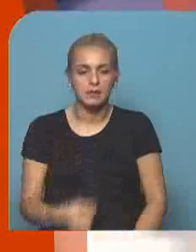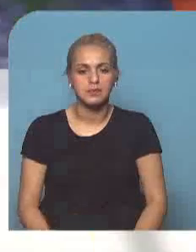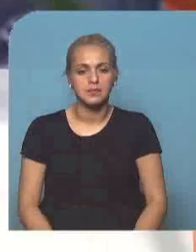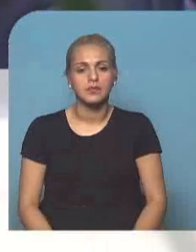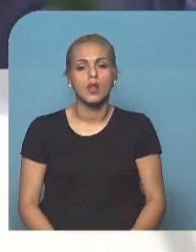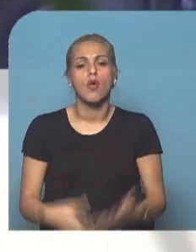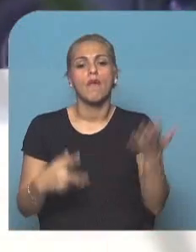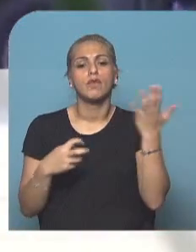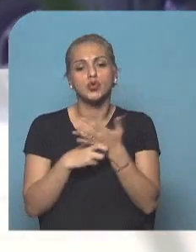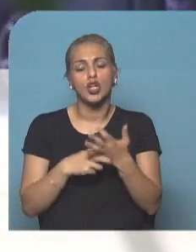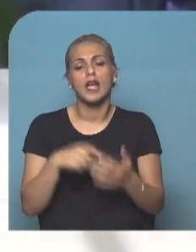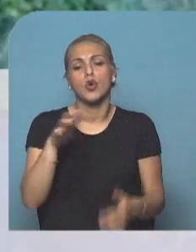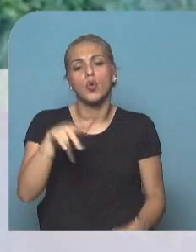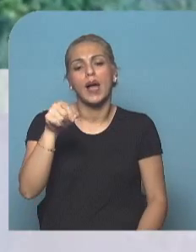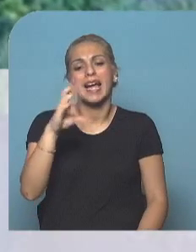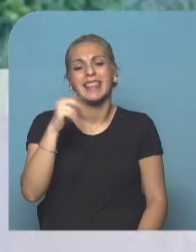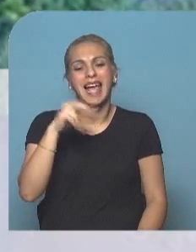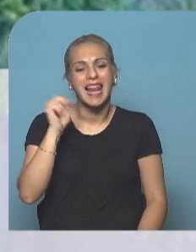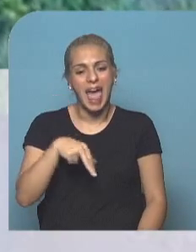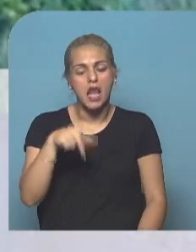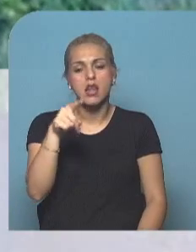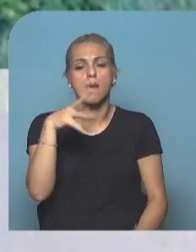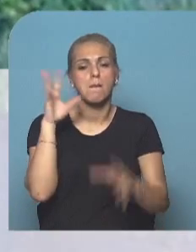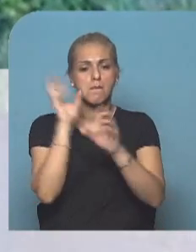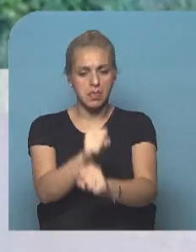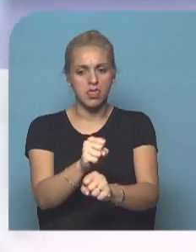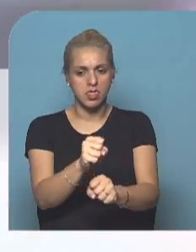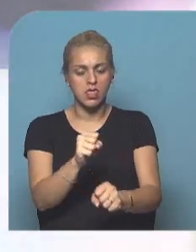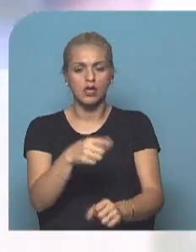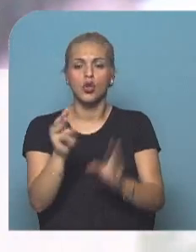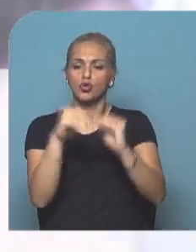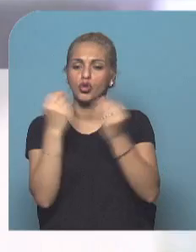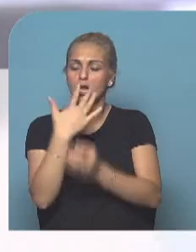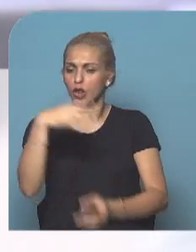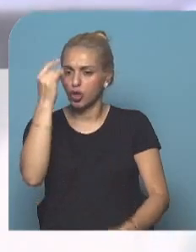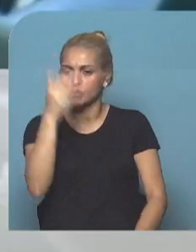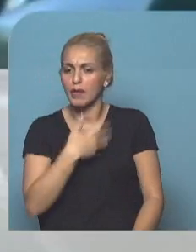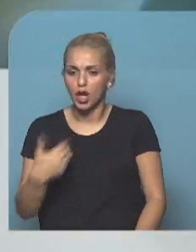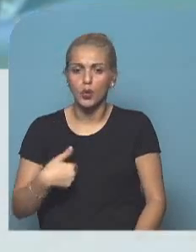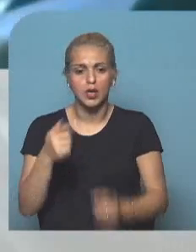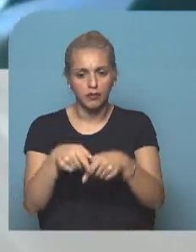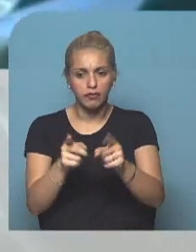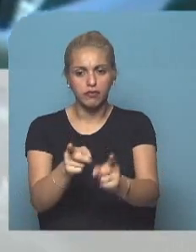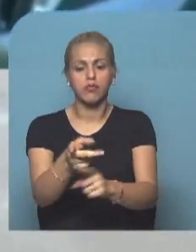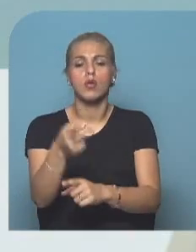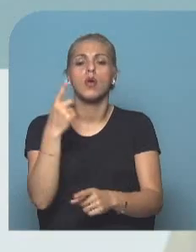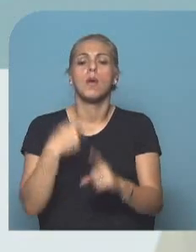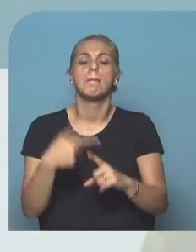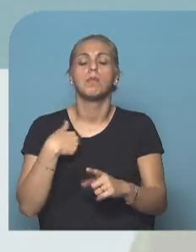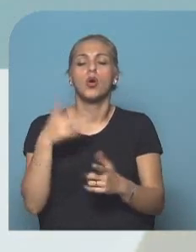Funcionarios catalanes detenidos. La Guardia Civil arrestó a 12 miembros del gobierno local contra el referendo